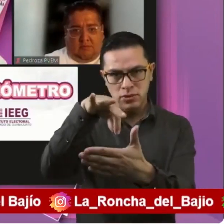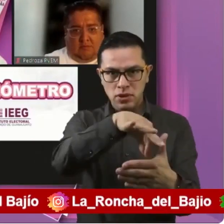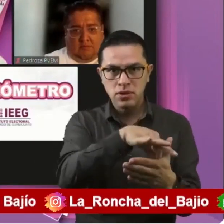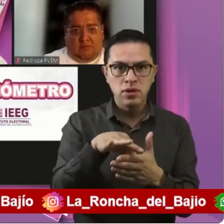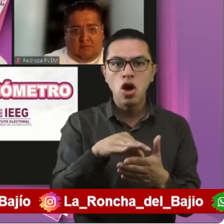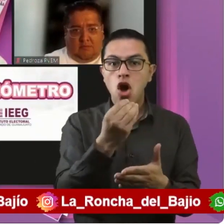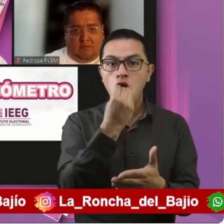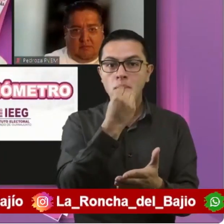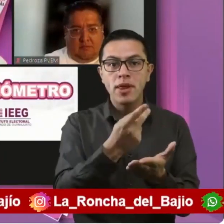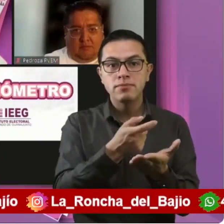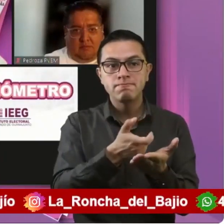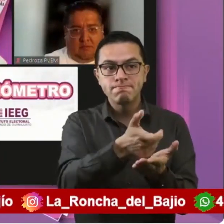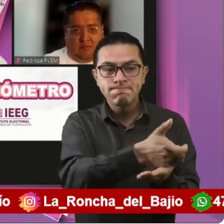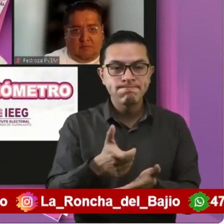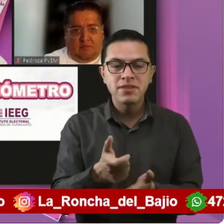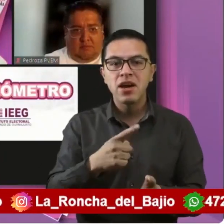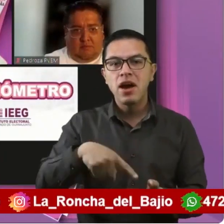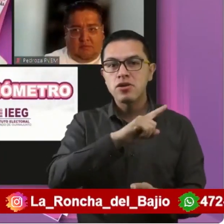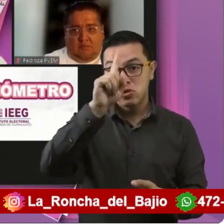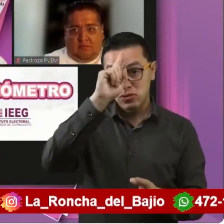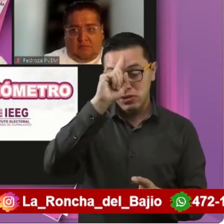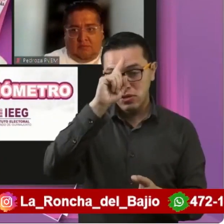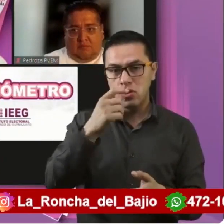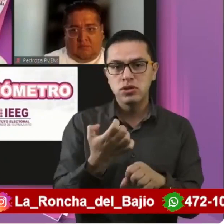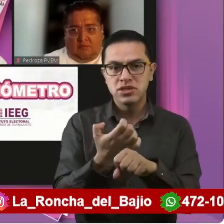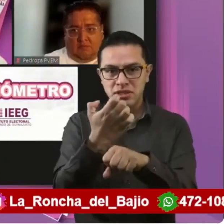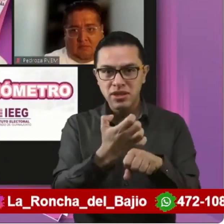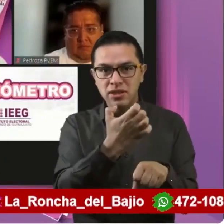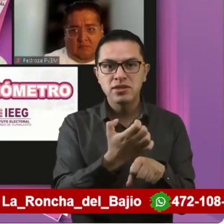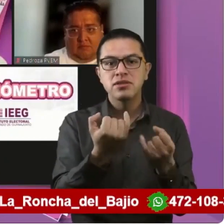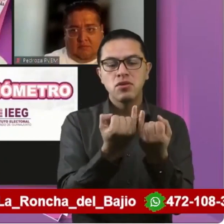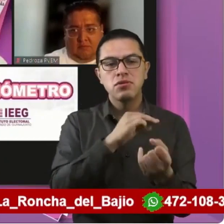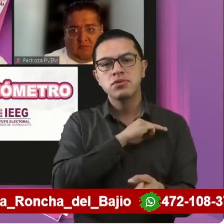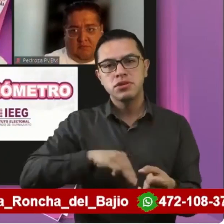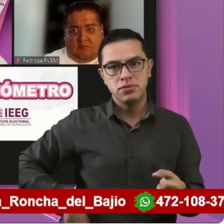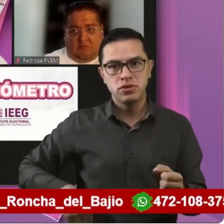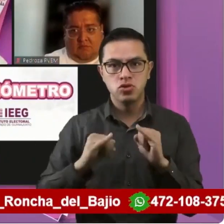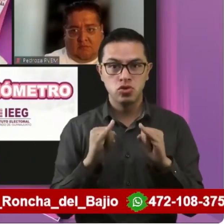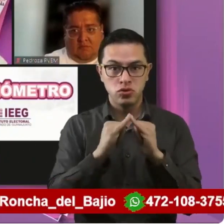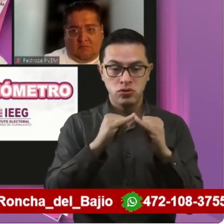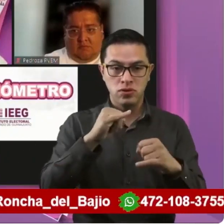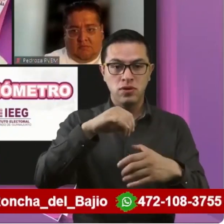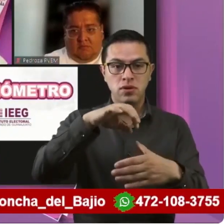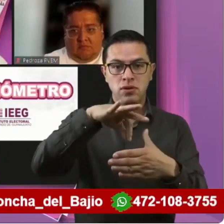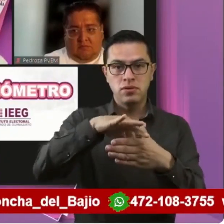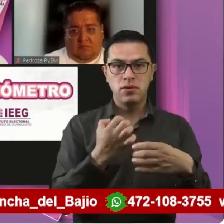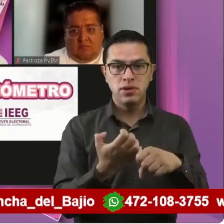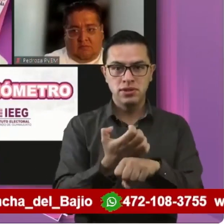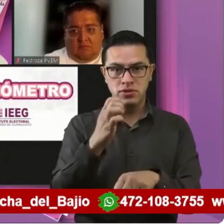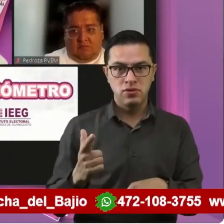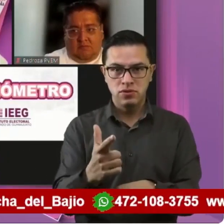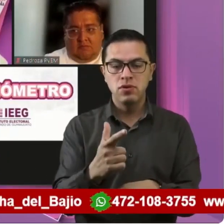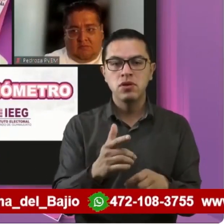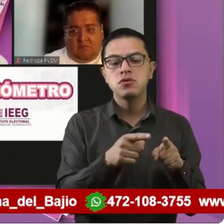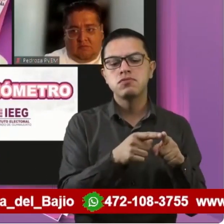que se utilizará durante la jornada del 2 de junio de 2024 para la elección de gobernador del Estado, diputaciones